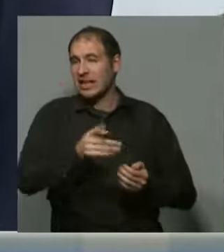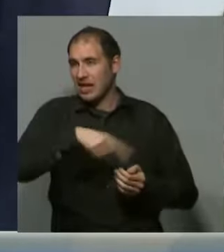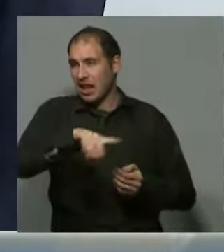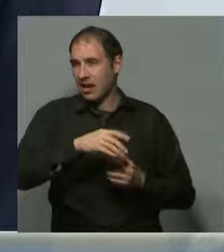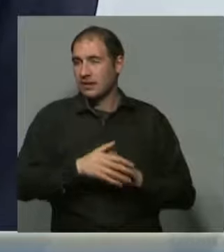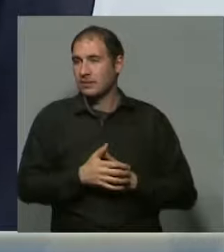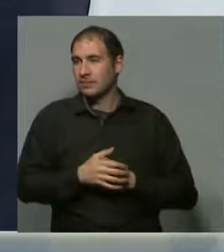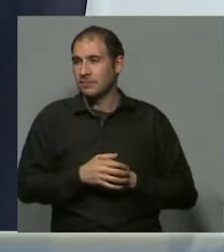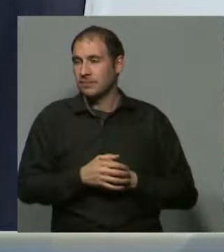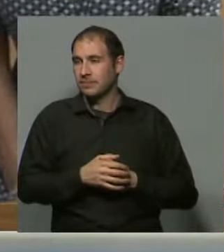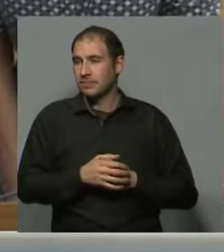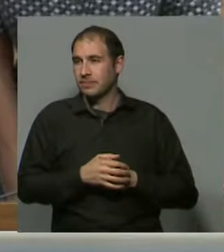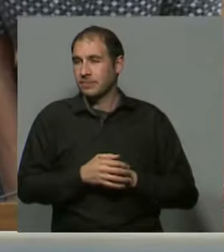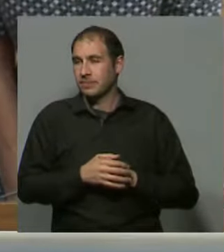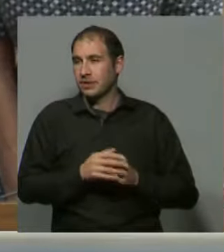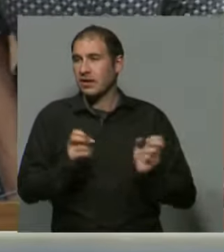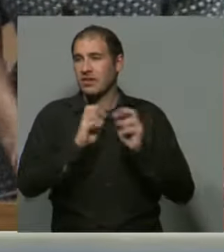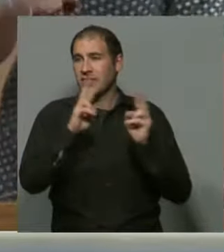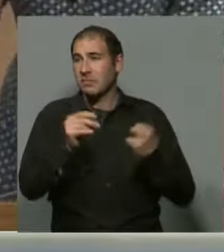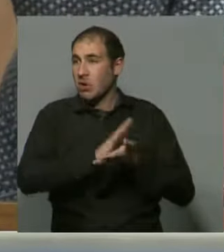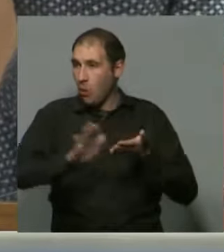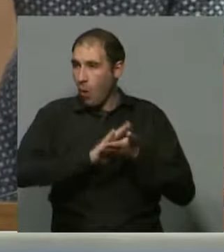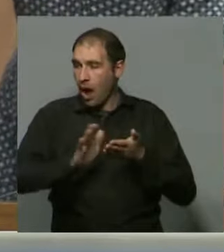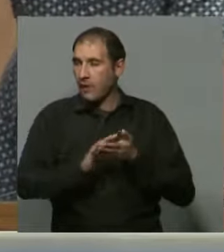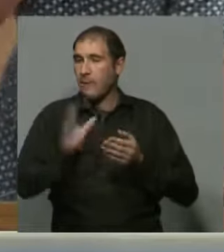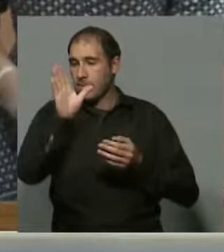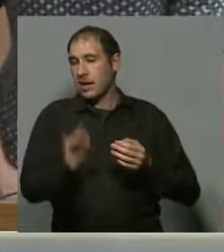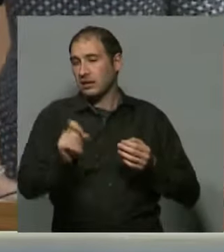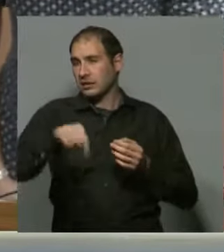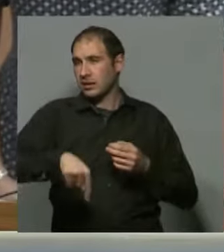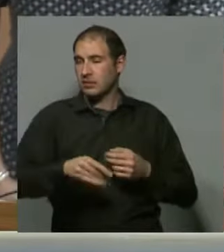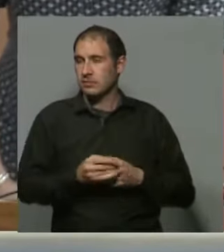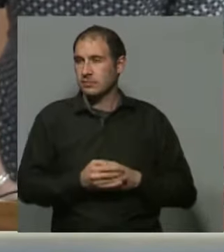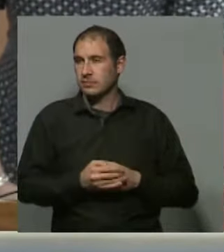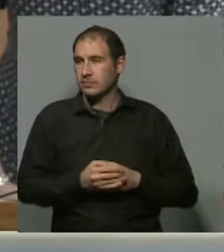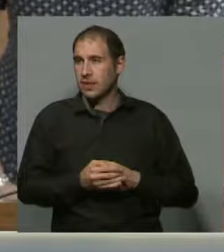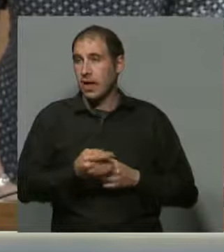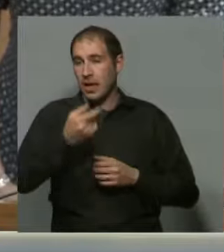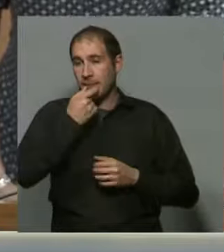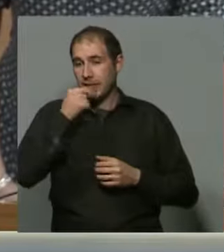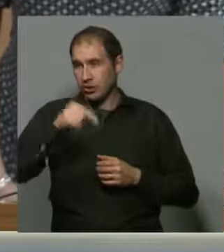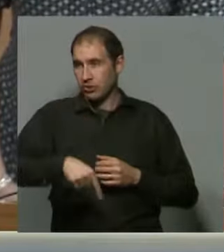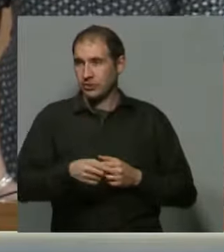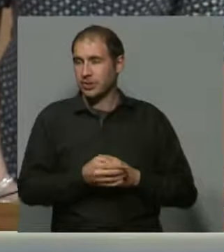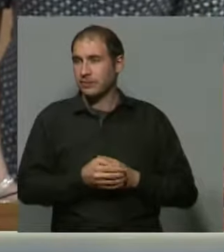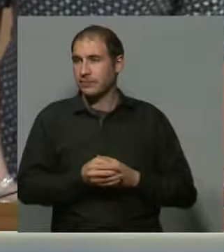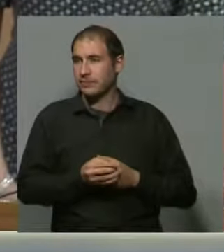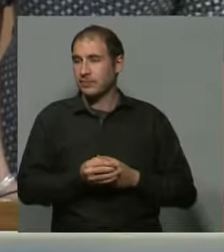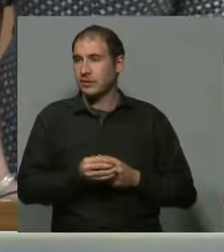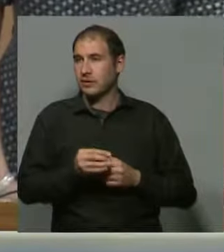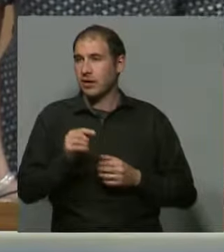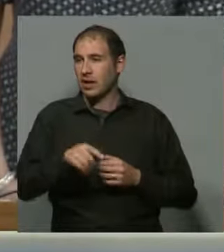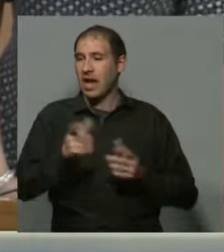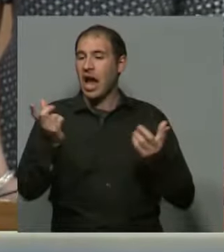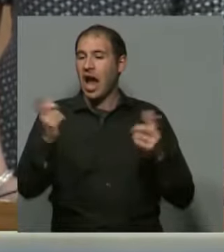cuestión muy novedosa para el país y justamente en Mendoza se va a aplicar donde se hace